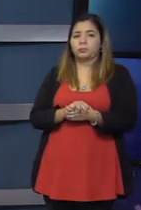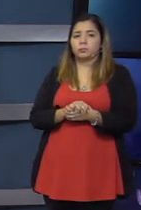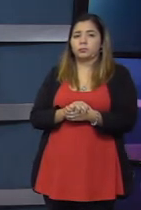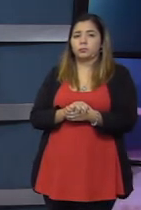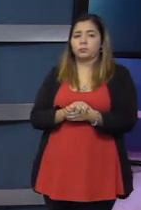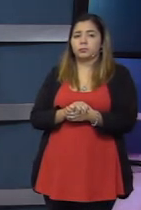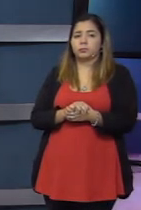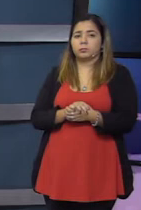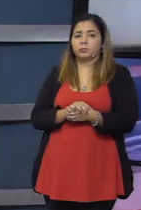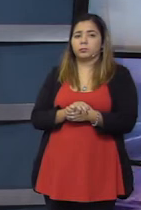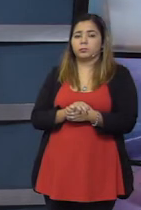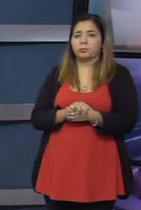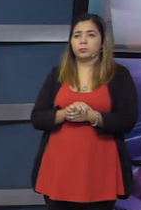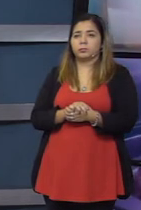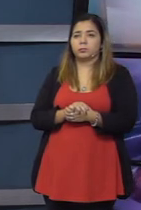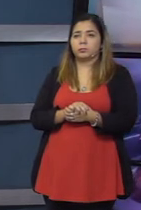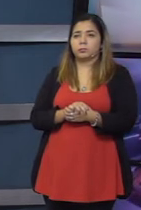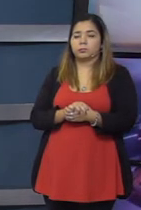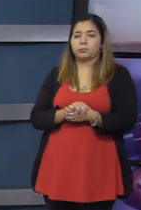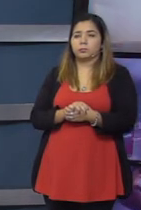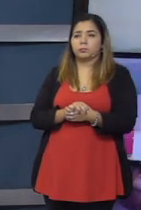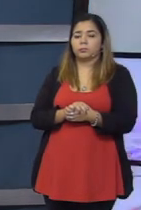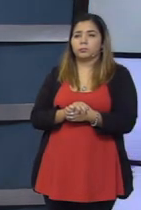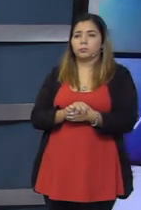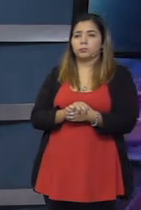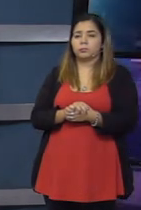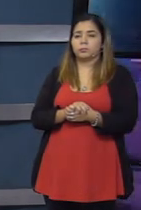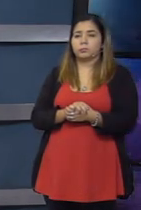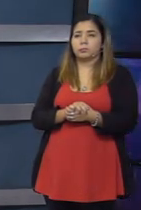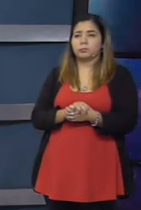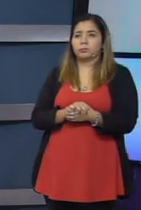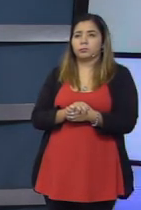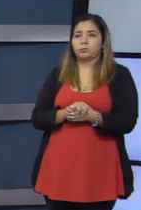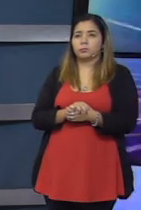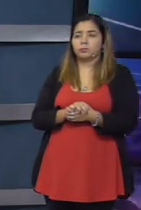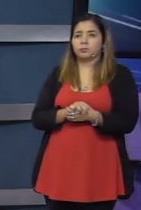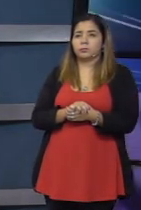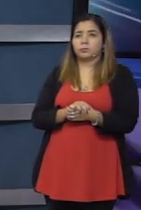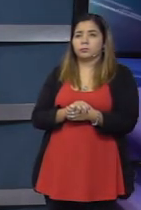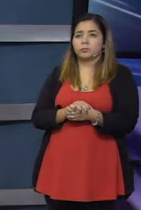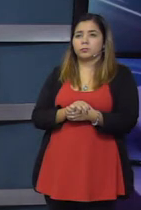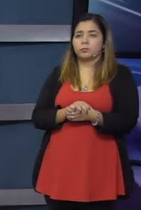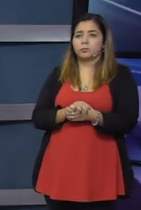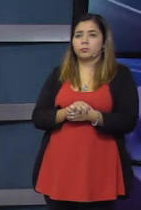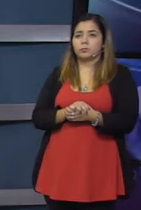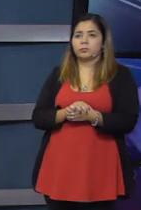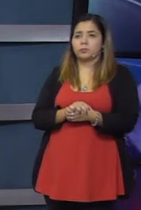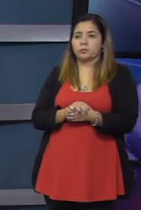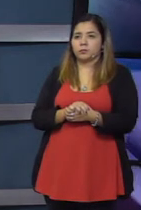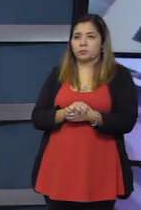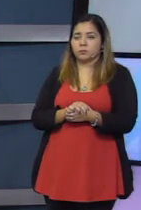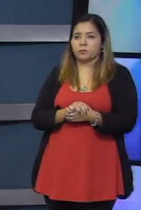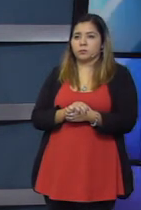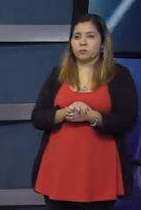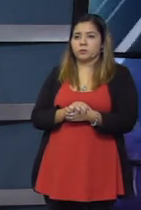ver la poca empatía y la poca sensibilidad que han tenido al actuar en el momento que